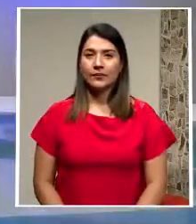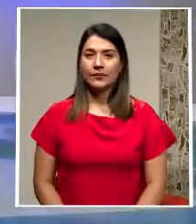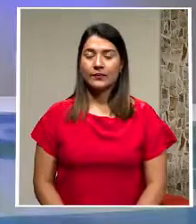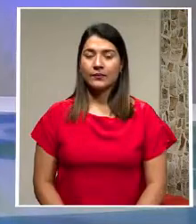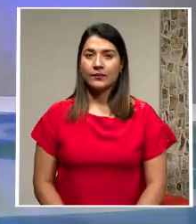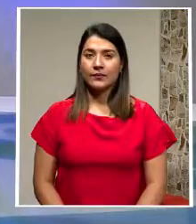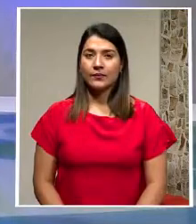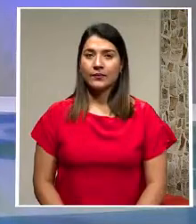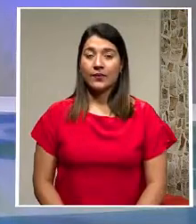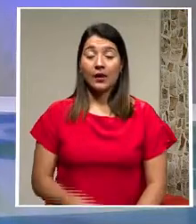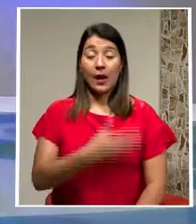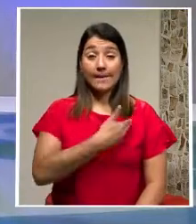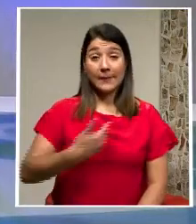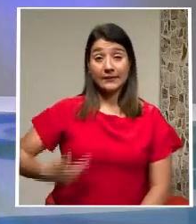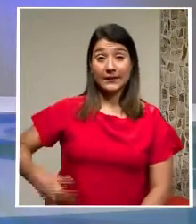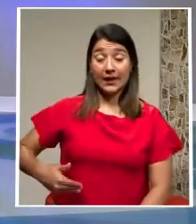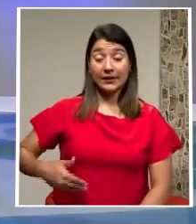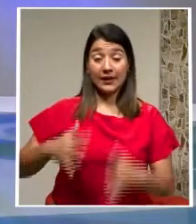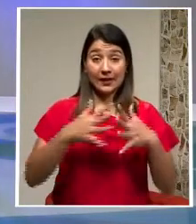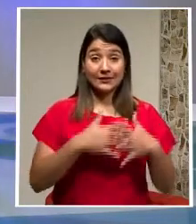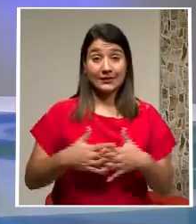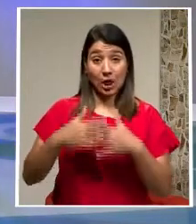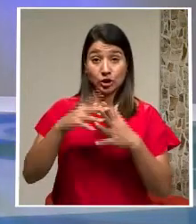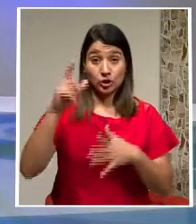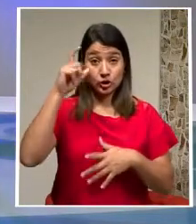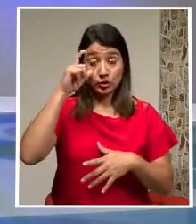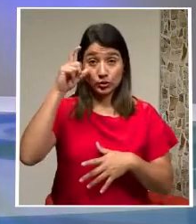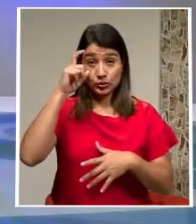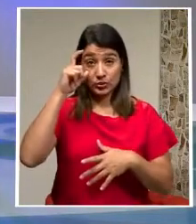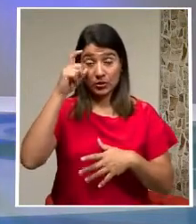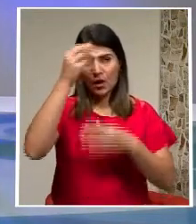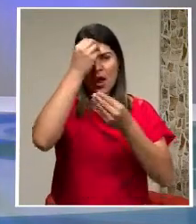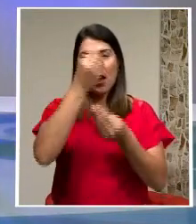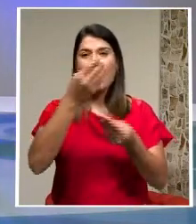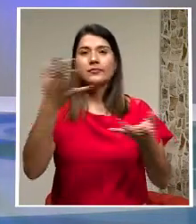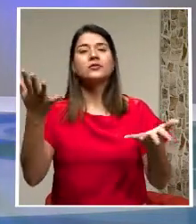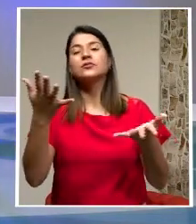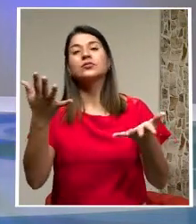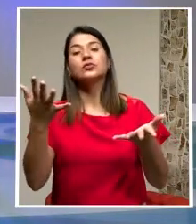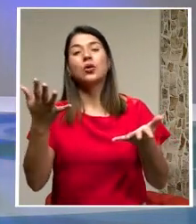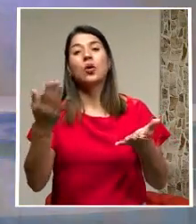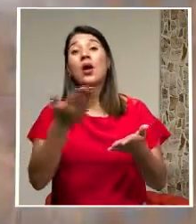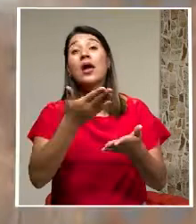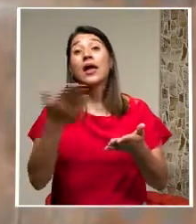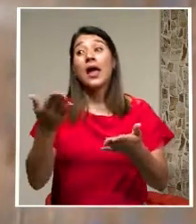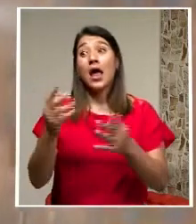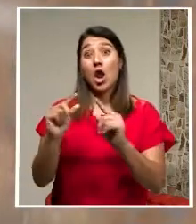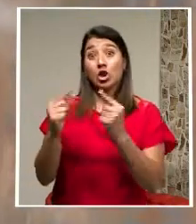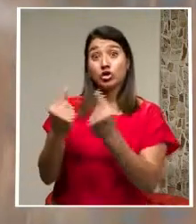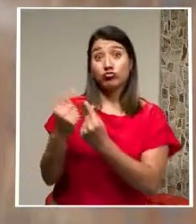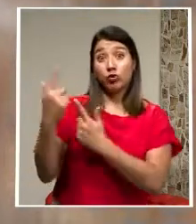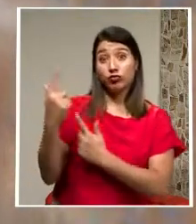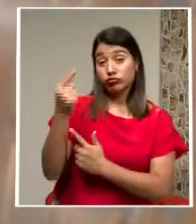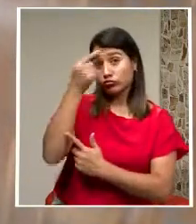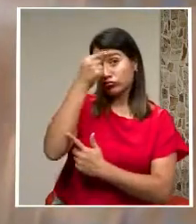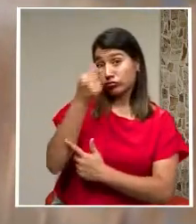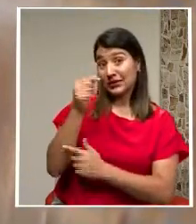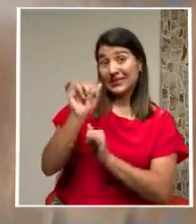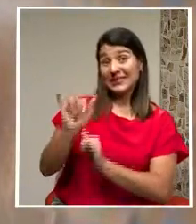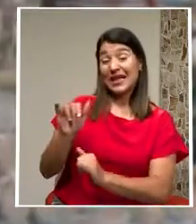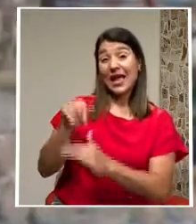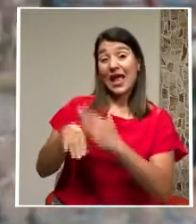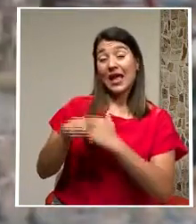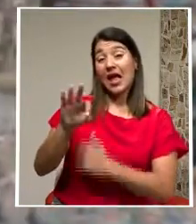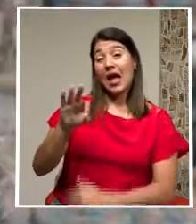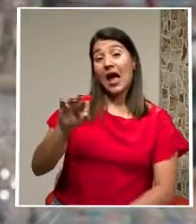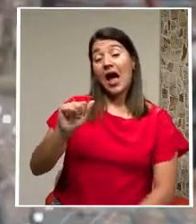El presidente Estadounidense Joe Biden Anunció Que retirará Las tropas Norteamericanas De Afganistán